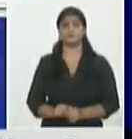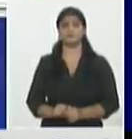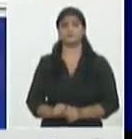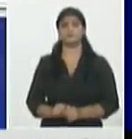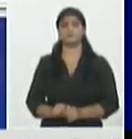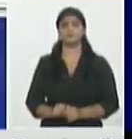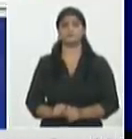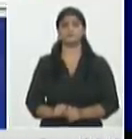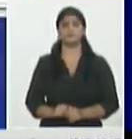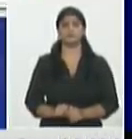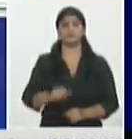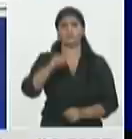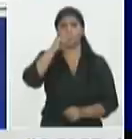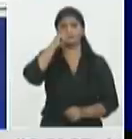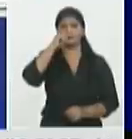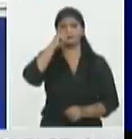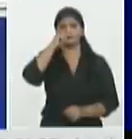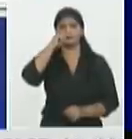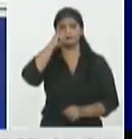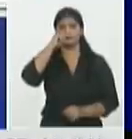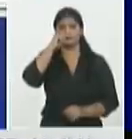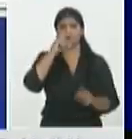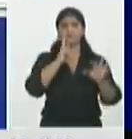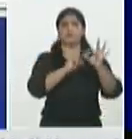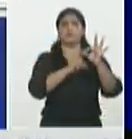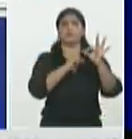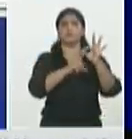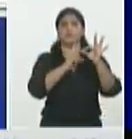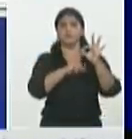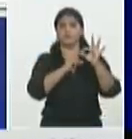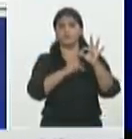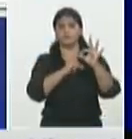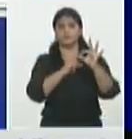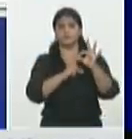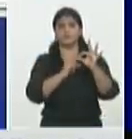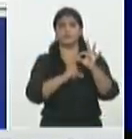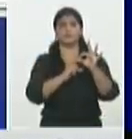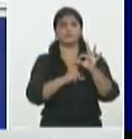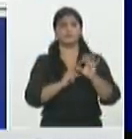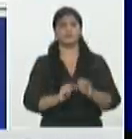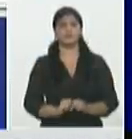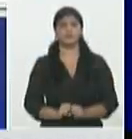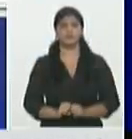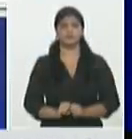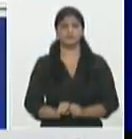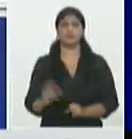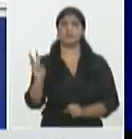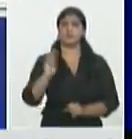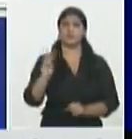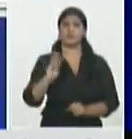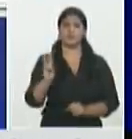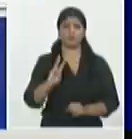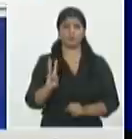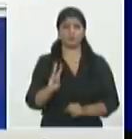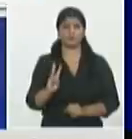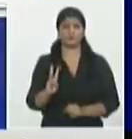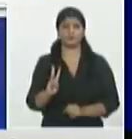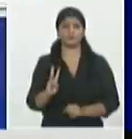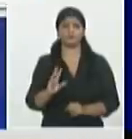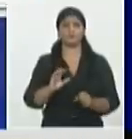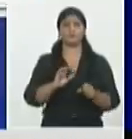Madruga y San José de las Lajas pero de toda forma en todos sus municipios una transmisión